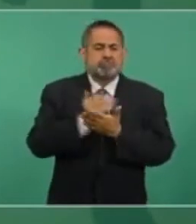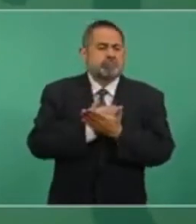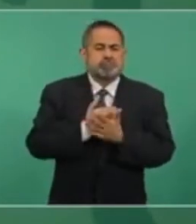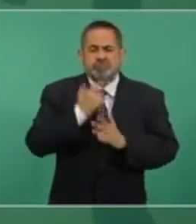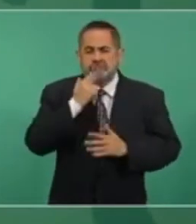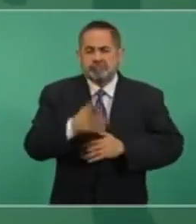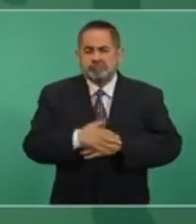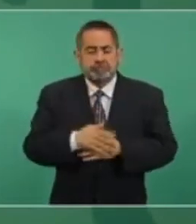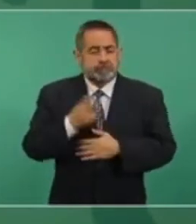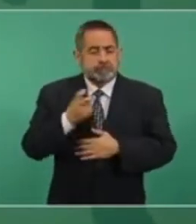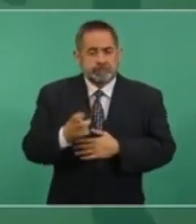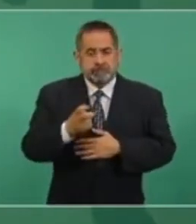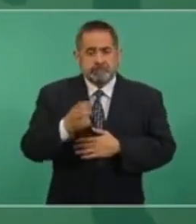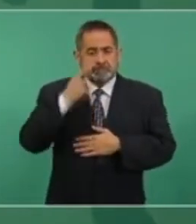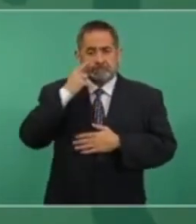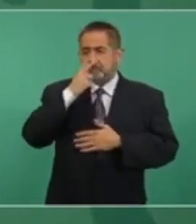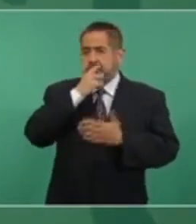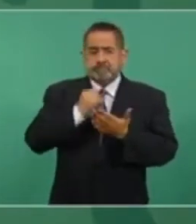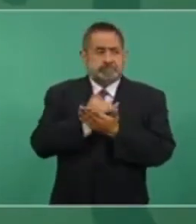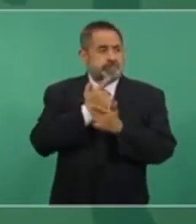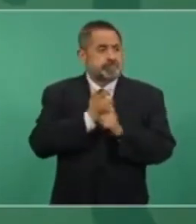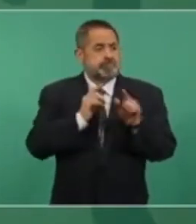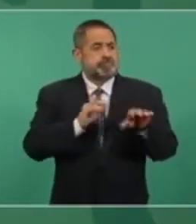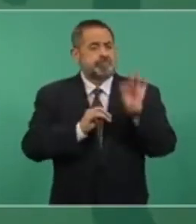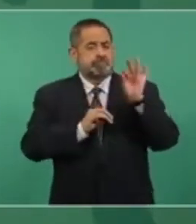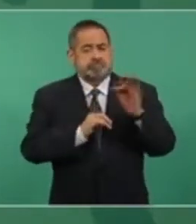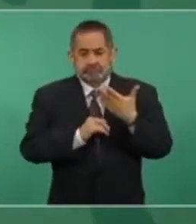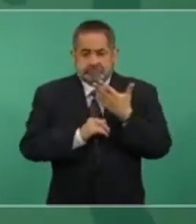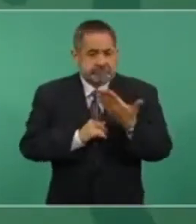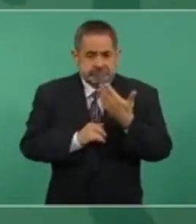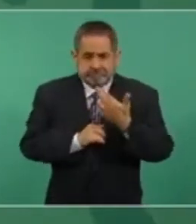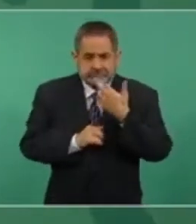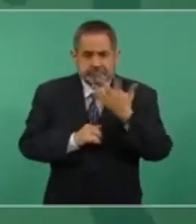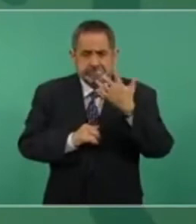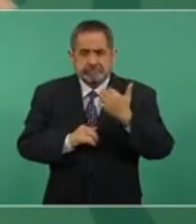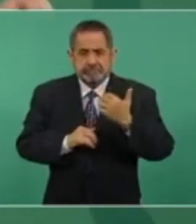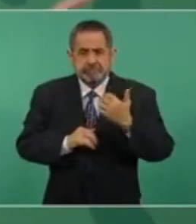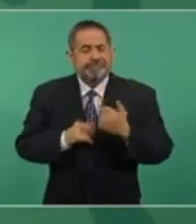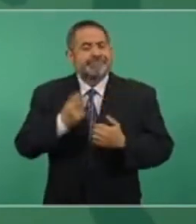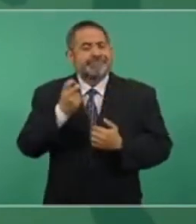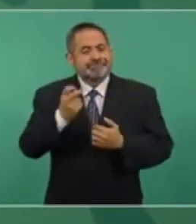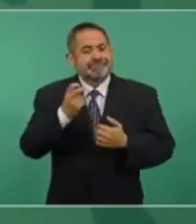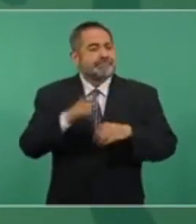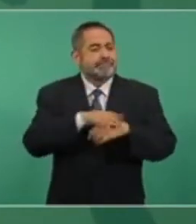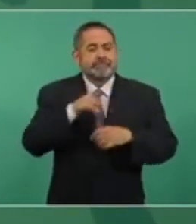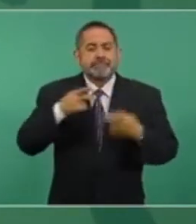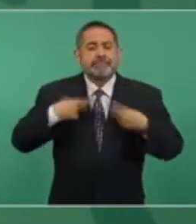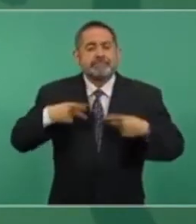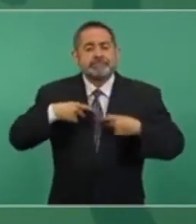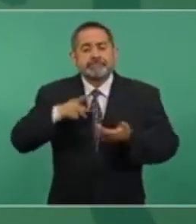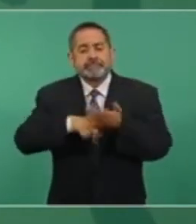y es un método democrático al mismo tiempo, porque es la gente la que decide.